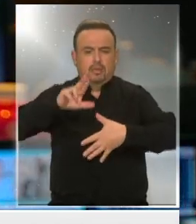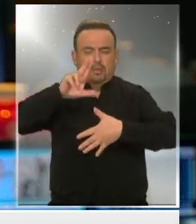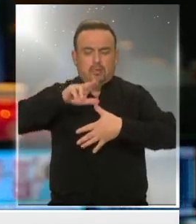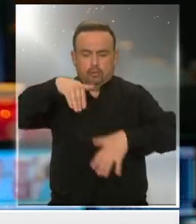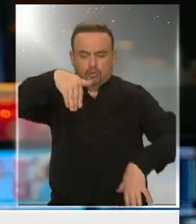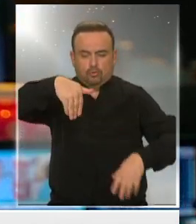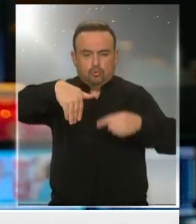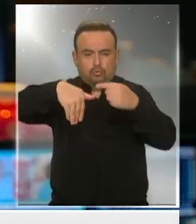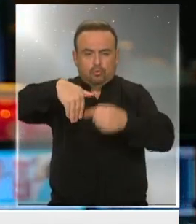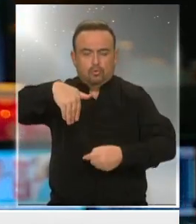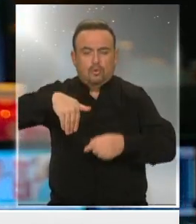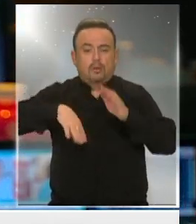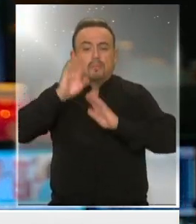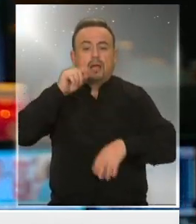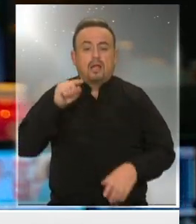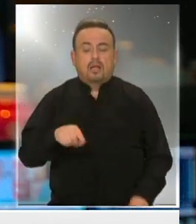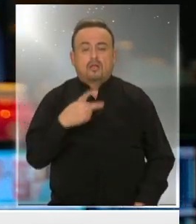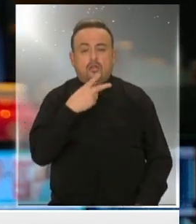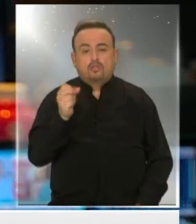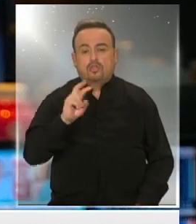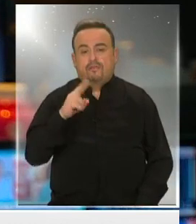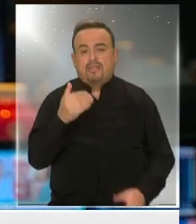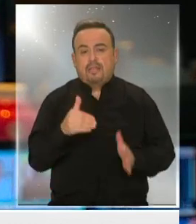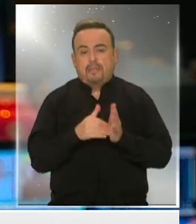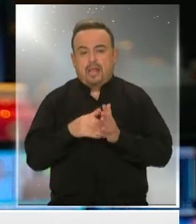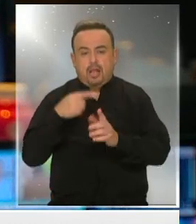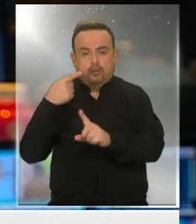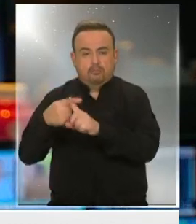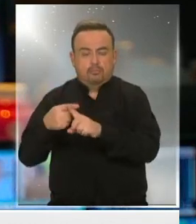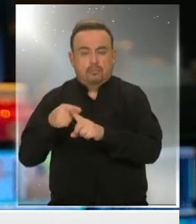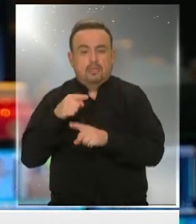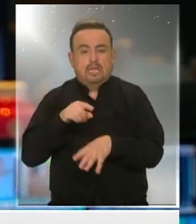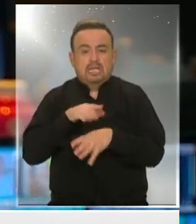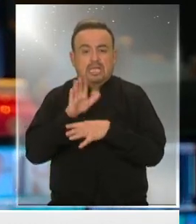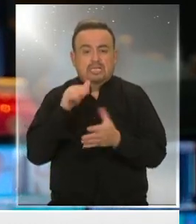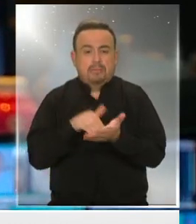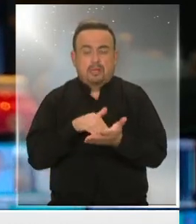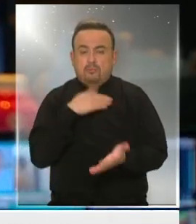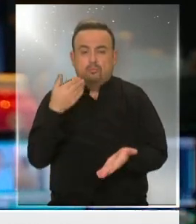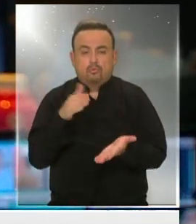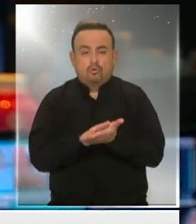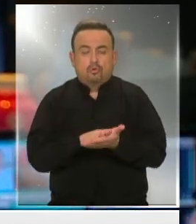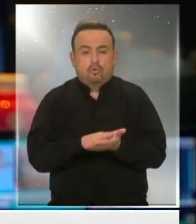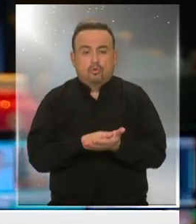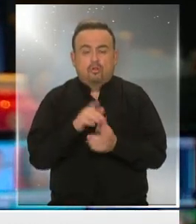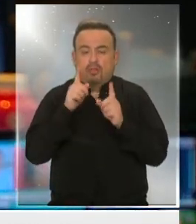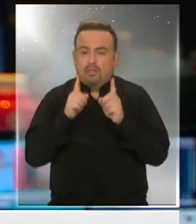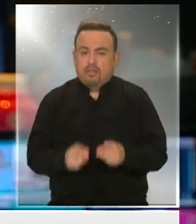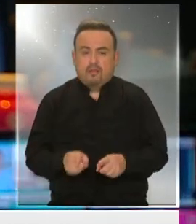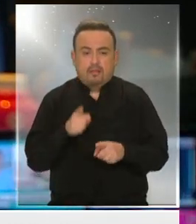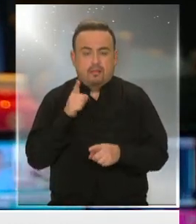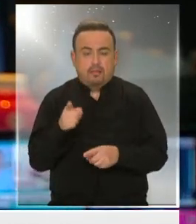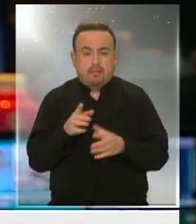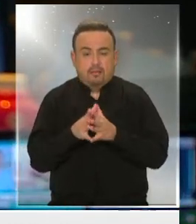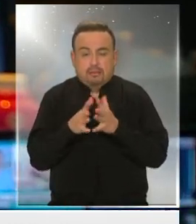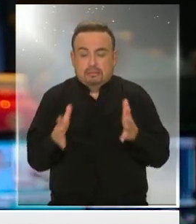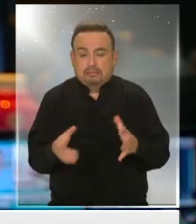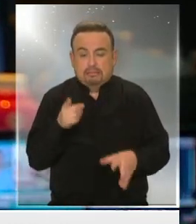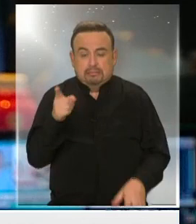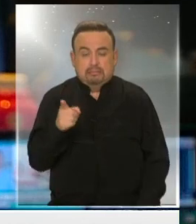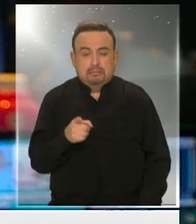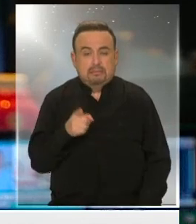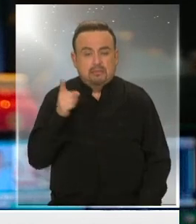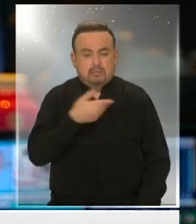Sur, hoy con más de 220 mil contagiados y 15 mil fallecidos deben enfrentar el negacionismo, además de